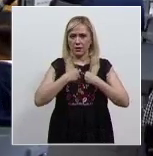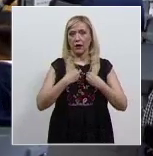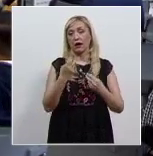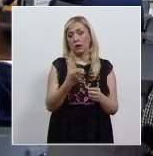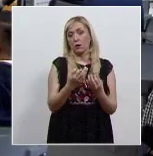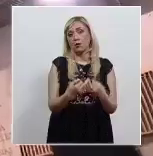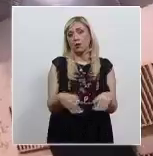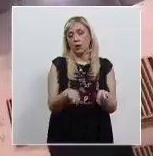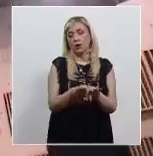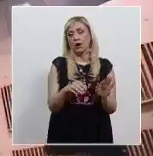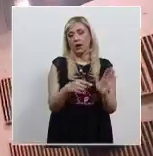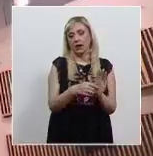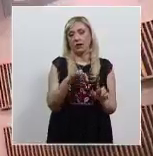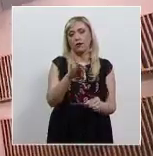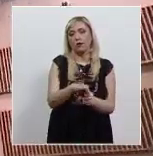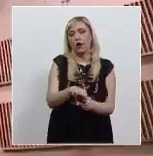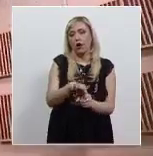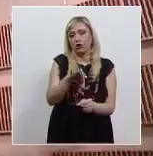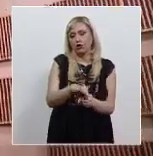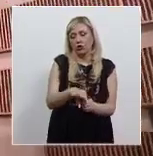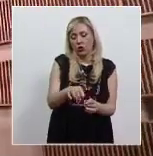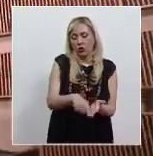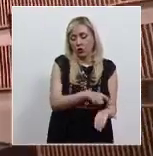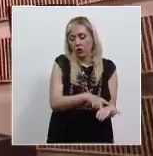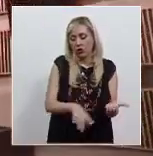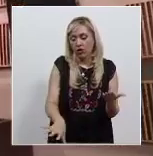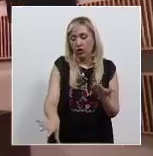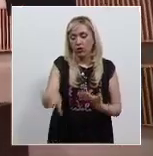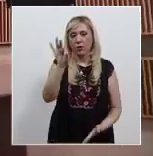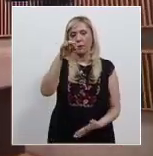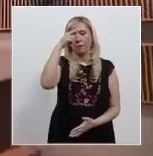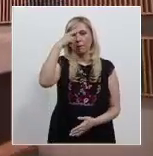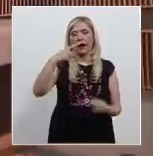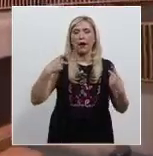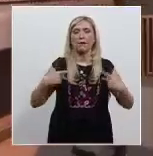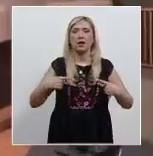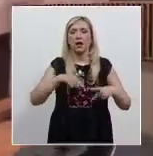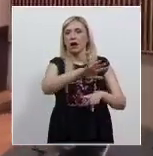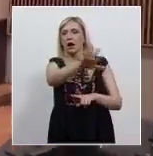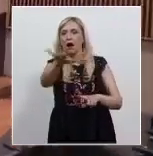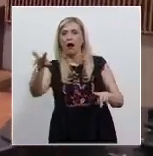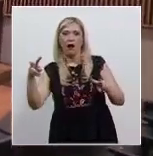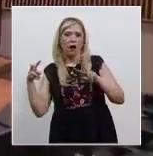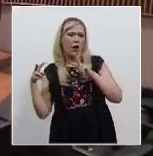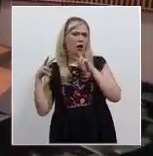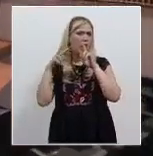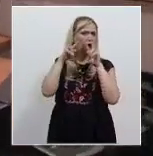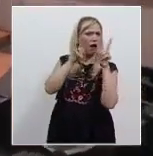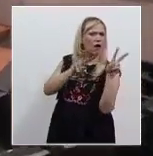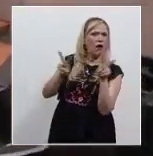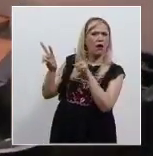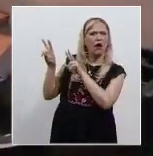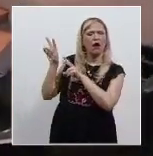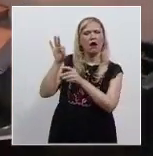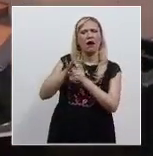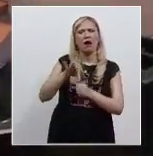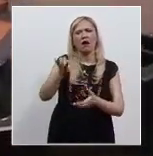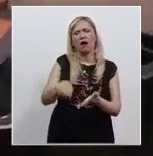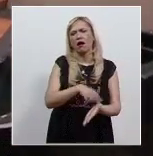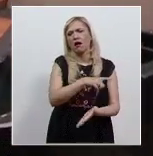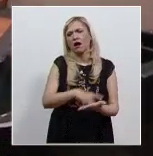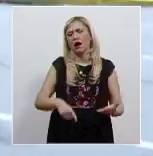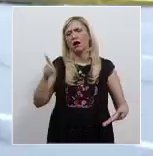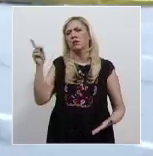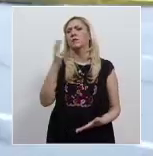dará oportunidad de demostrar una vez más a la sociedad mexicana que el Tribunal Electoral tiene un valor y una utilidad